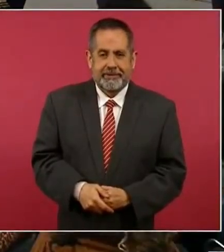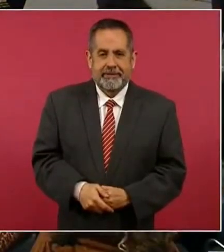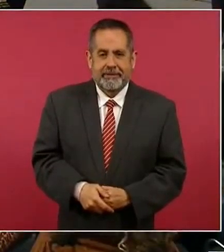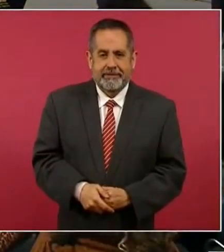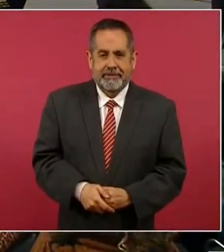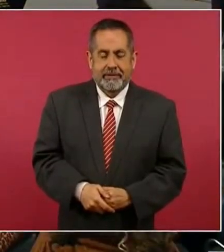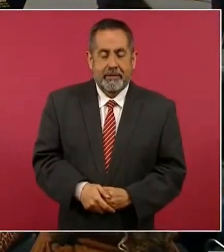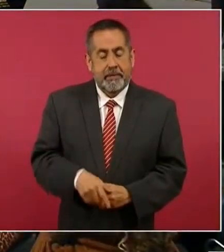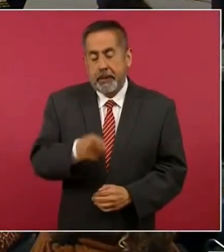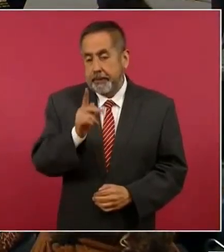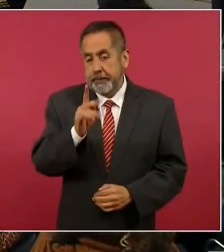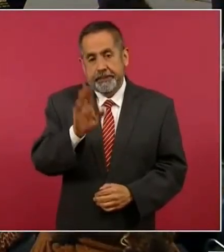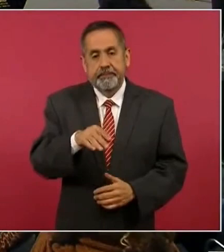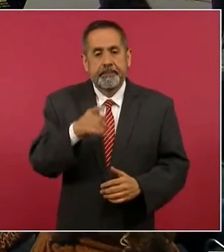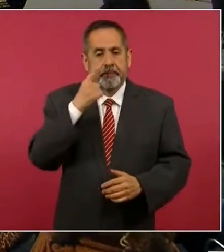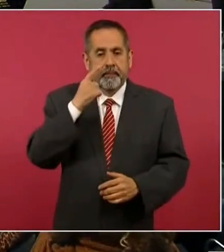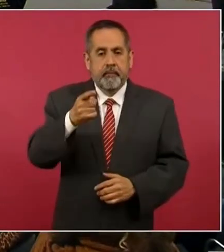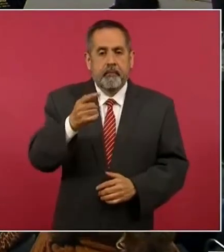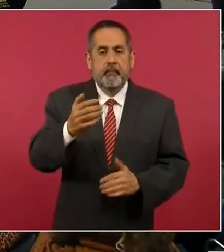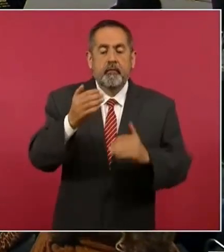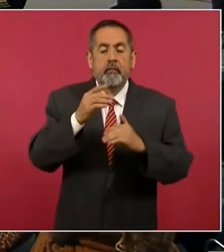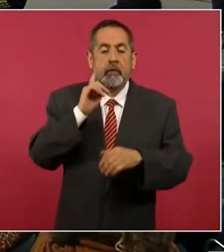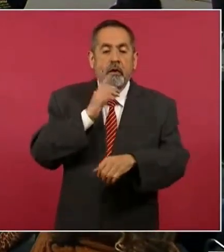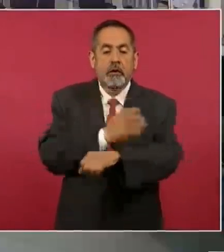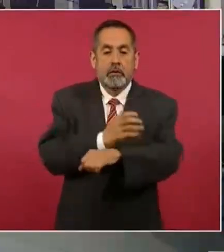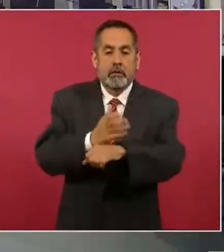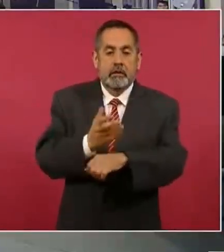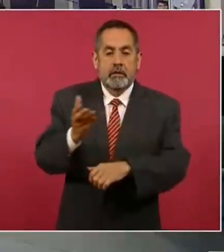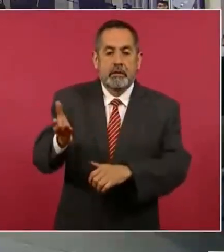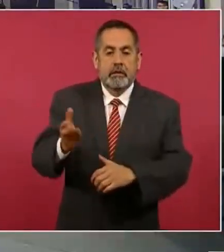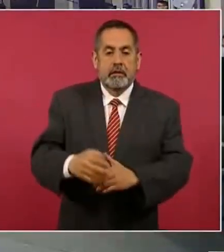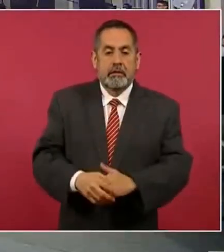pero en fin a ver vamos con las compañeras gracias gracias gracias Gracias.